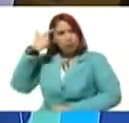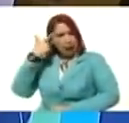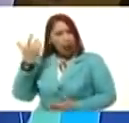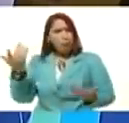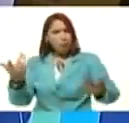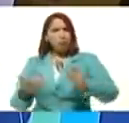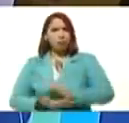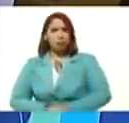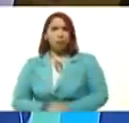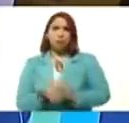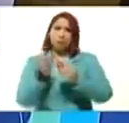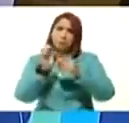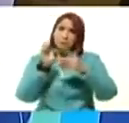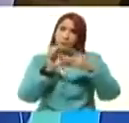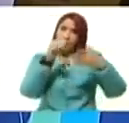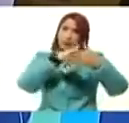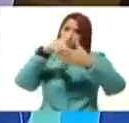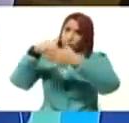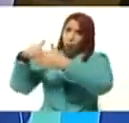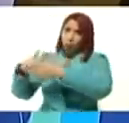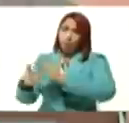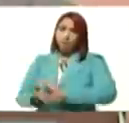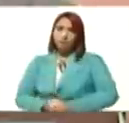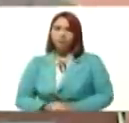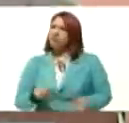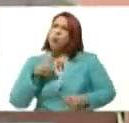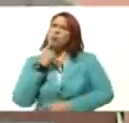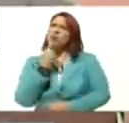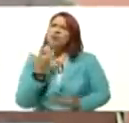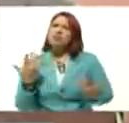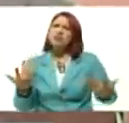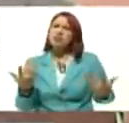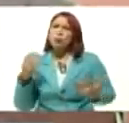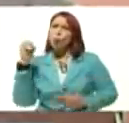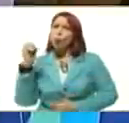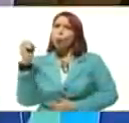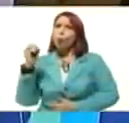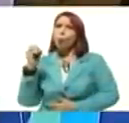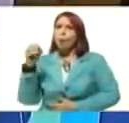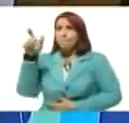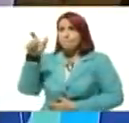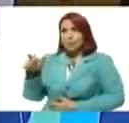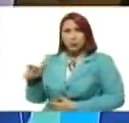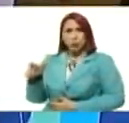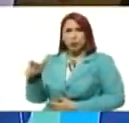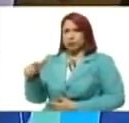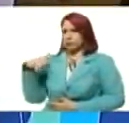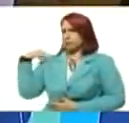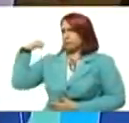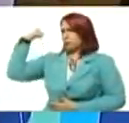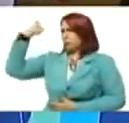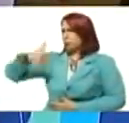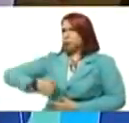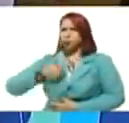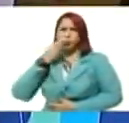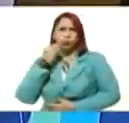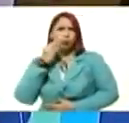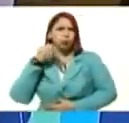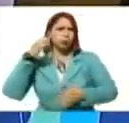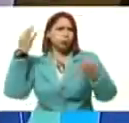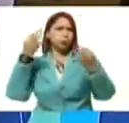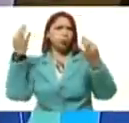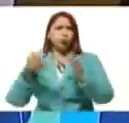experimentado, estratega electoral, ¿cómo es que le dicen por oriente? A una persona muy experimentada, de mucha experiencia. Tiene mucho saber.